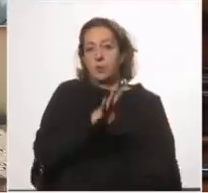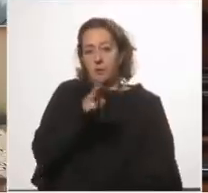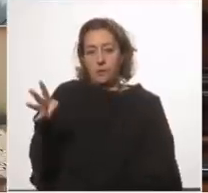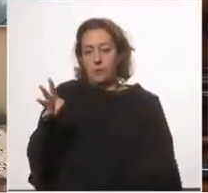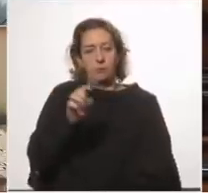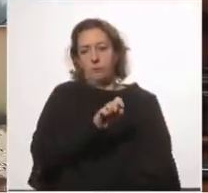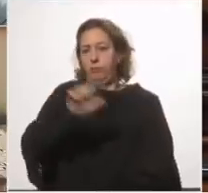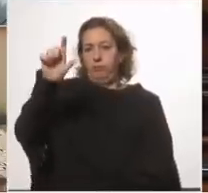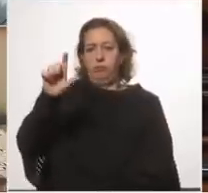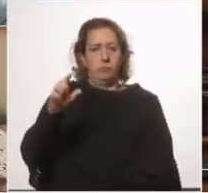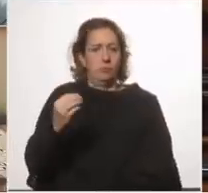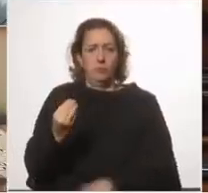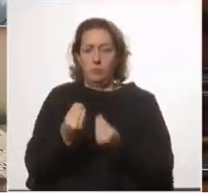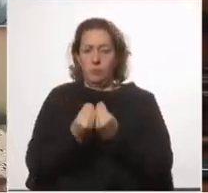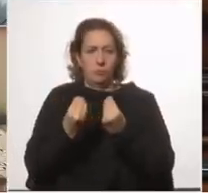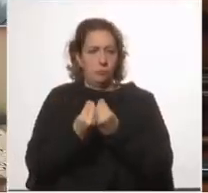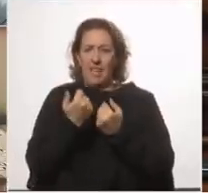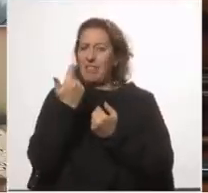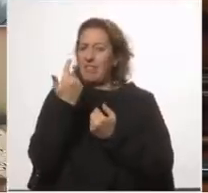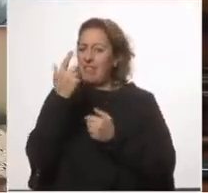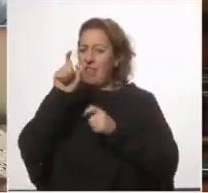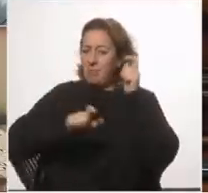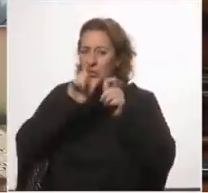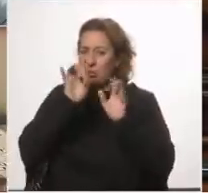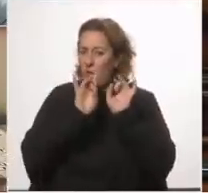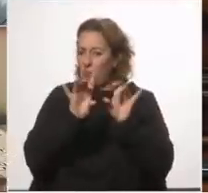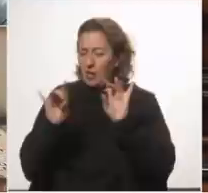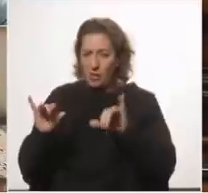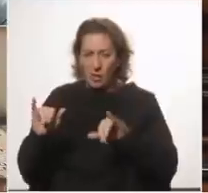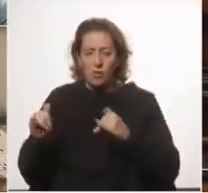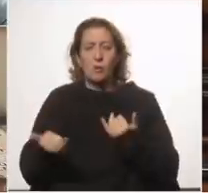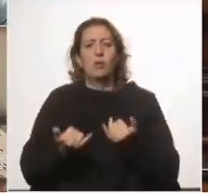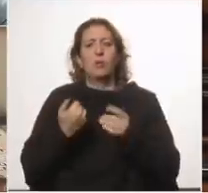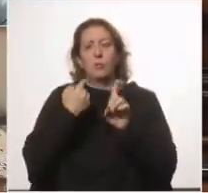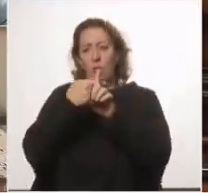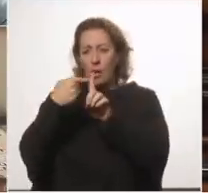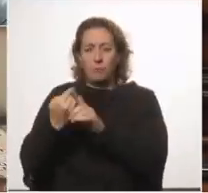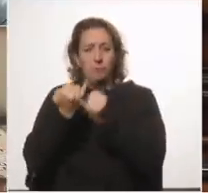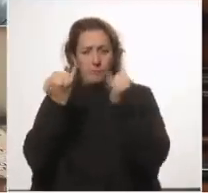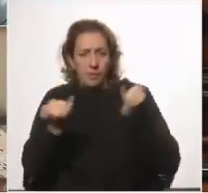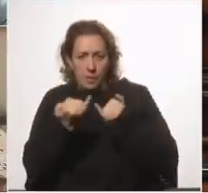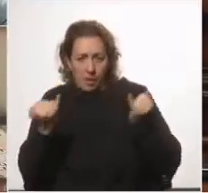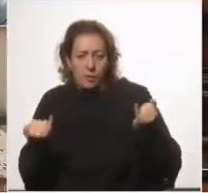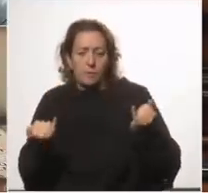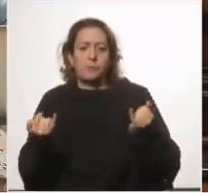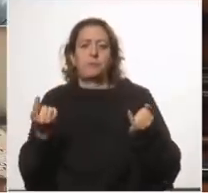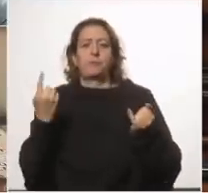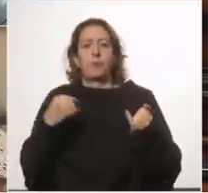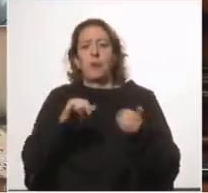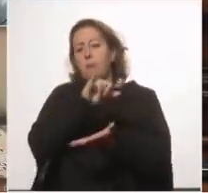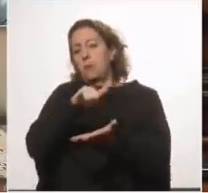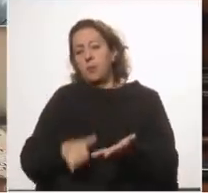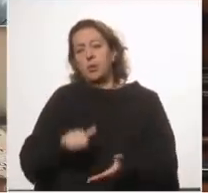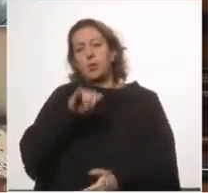aumentó mucho los infectados, los casos diarios. Y estábamos en un promedio de